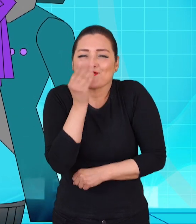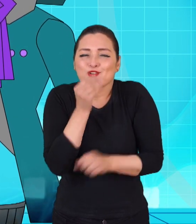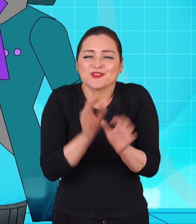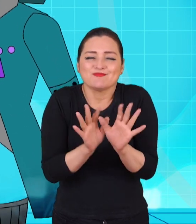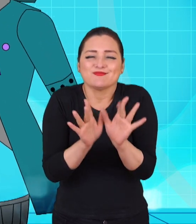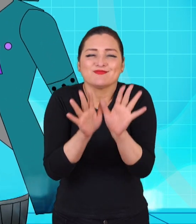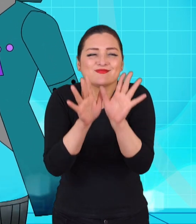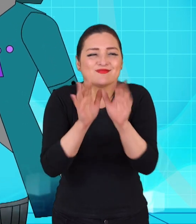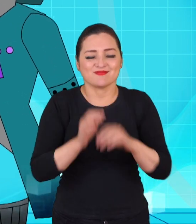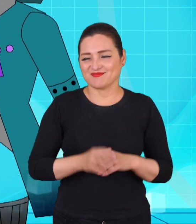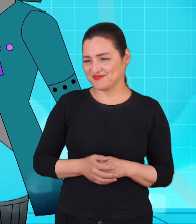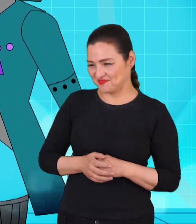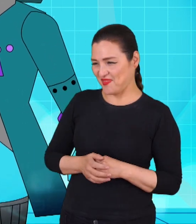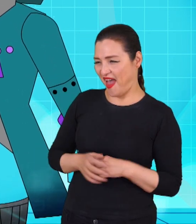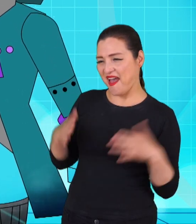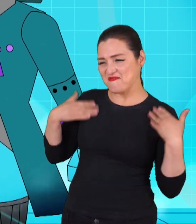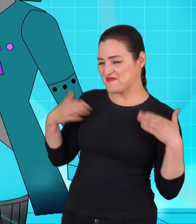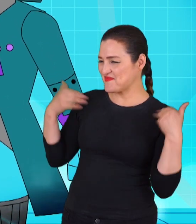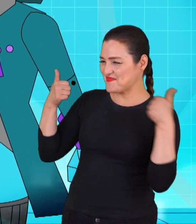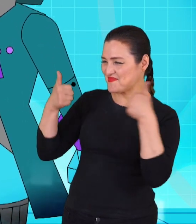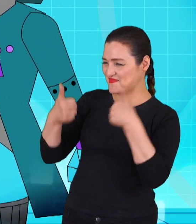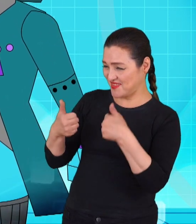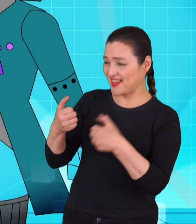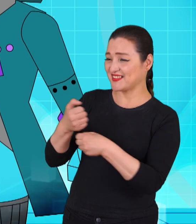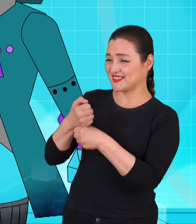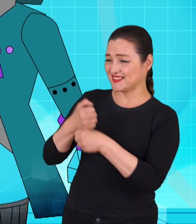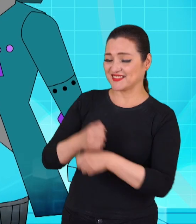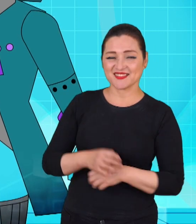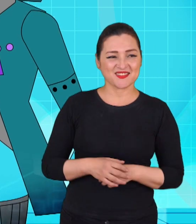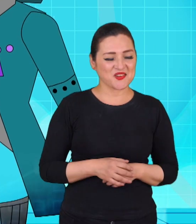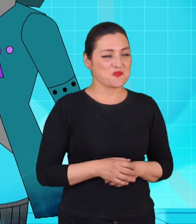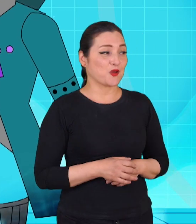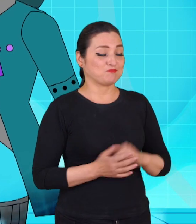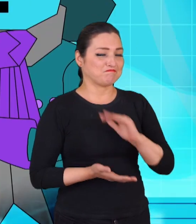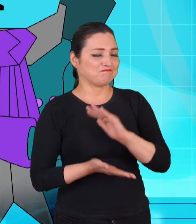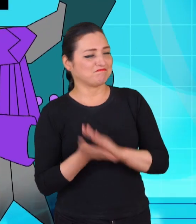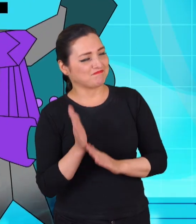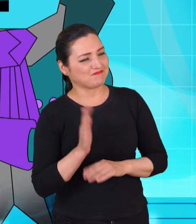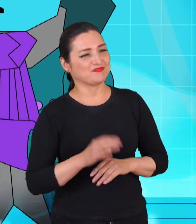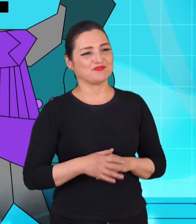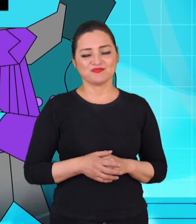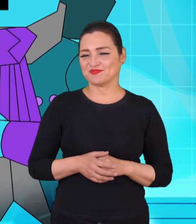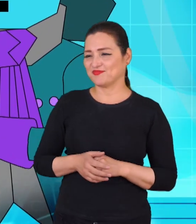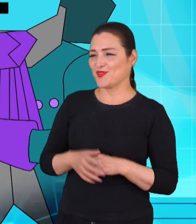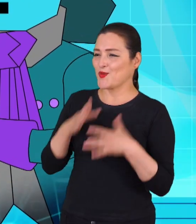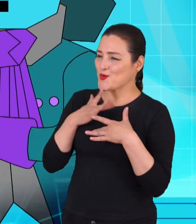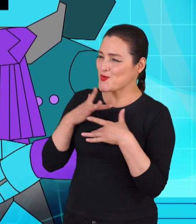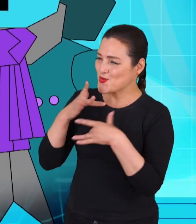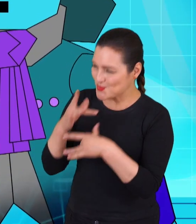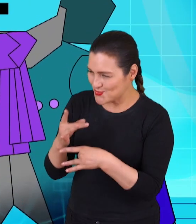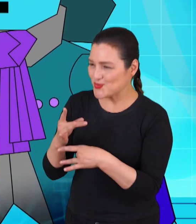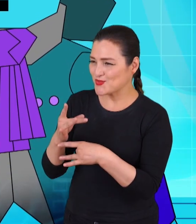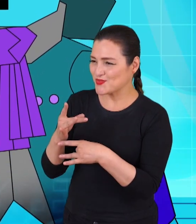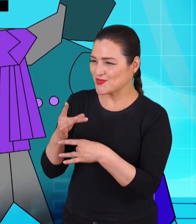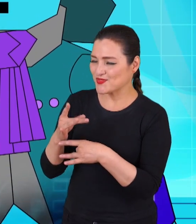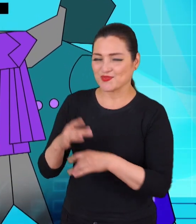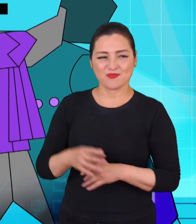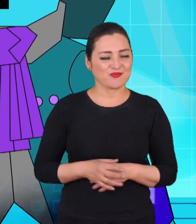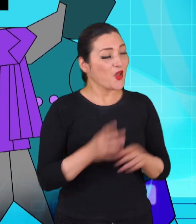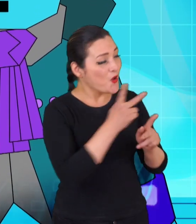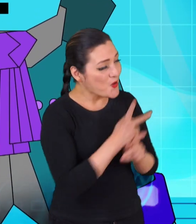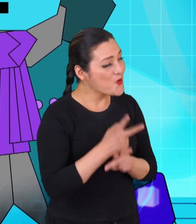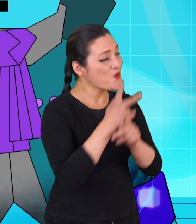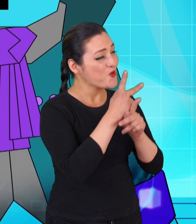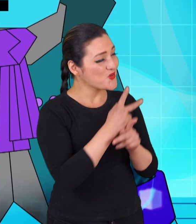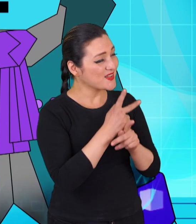mariposas. Me alegra que lo hagas. Bueno, tocayo, ya es hora de irnos. Ha sido un gusto. ¡Cuídate,